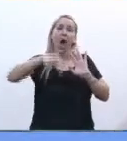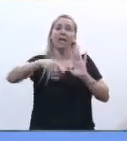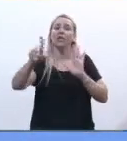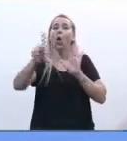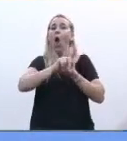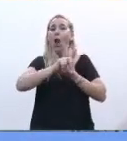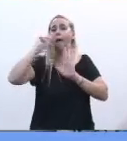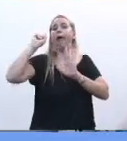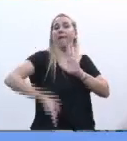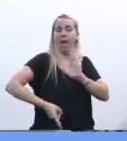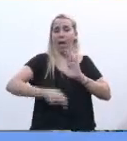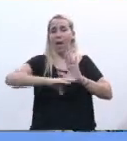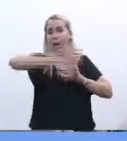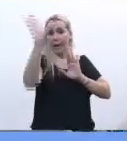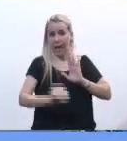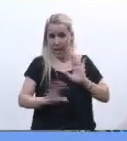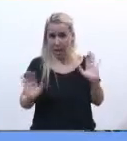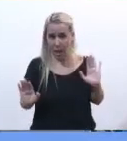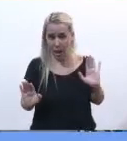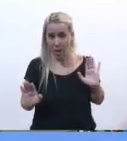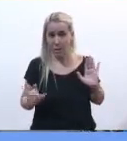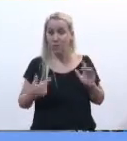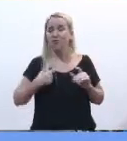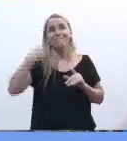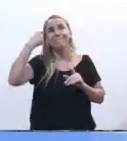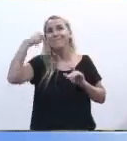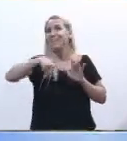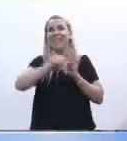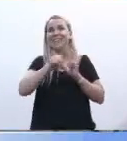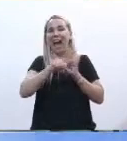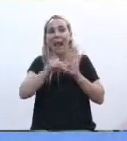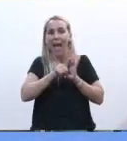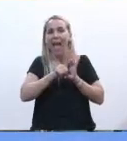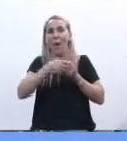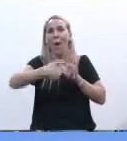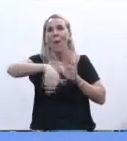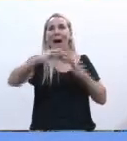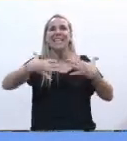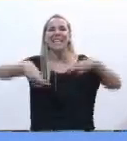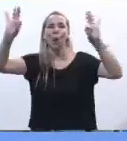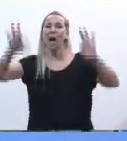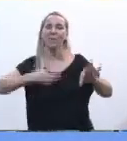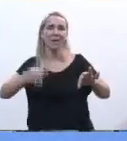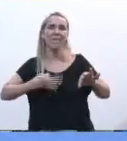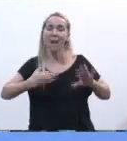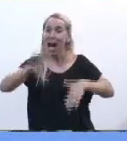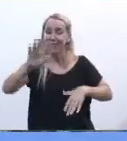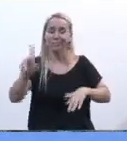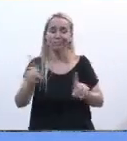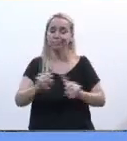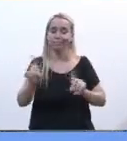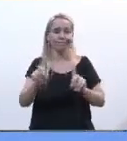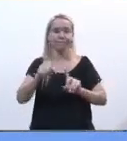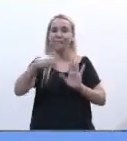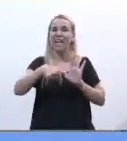público y no creo que sea una ley que vaya a encaminarse a salvar más vidas cuando uno ve una cosa de